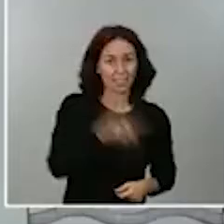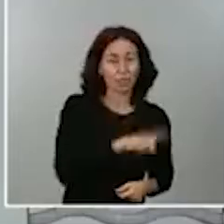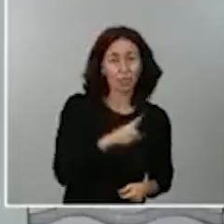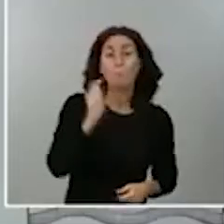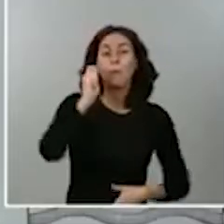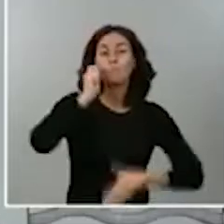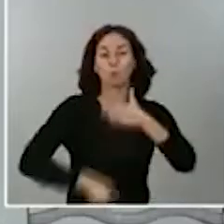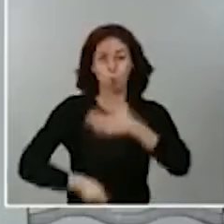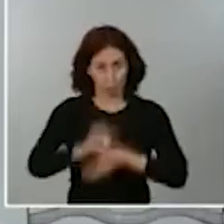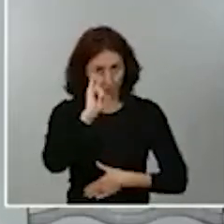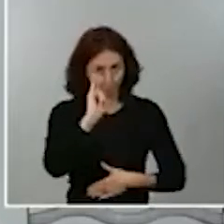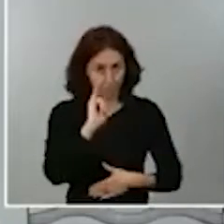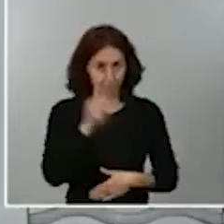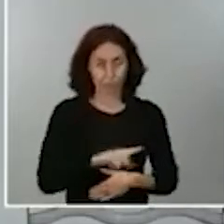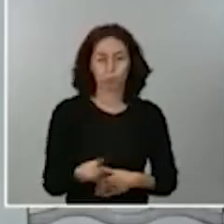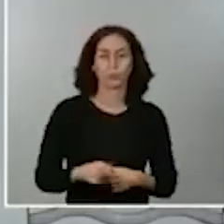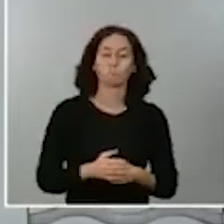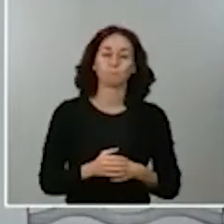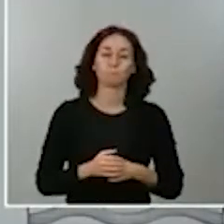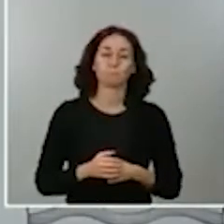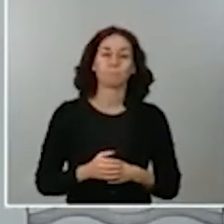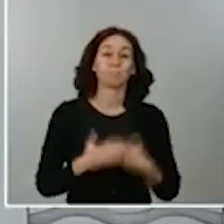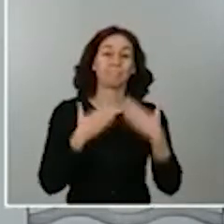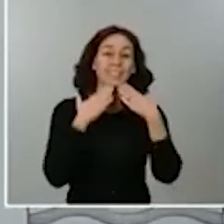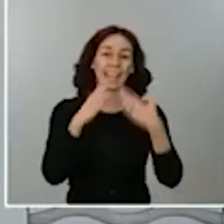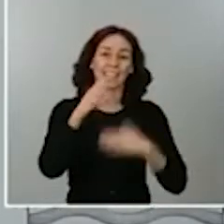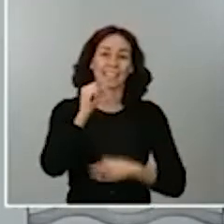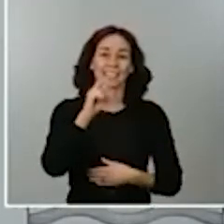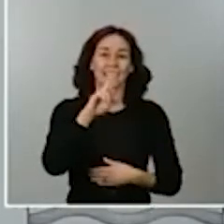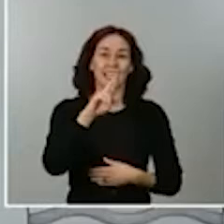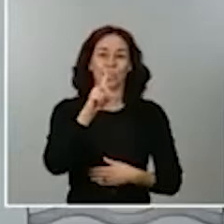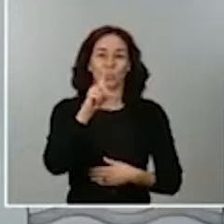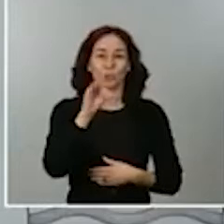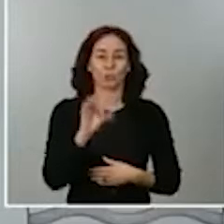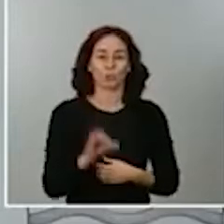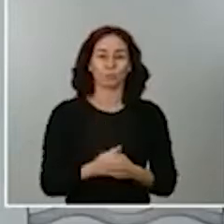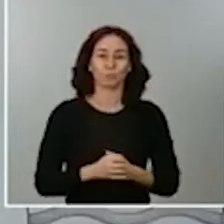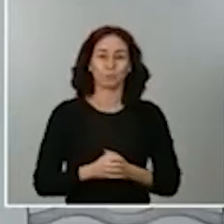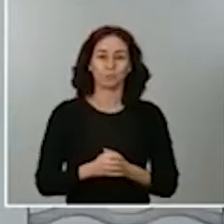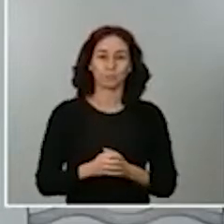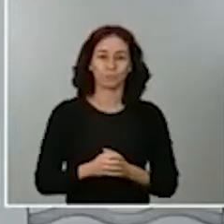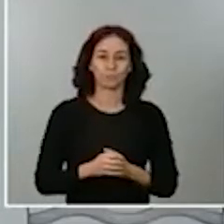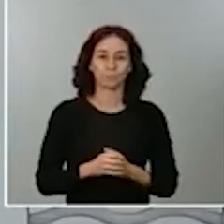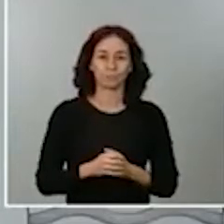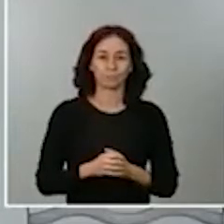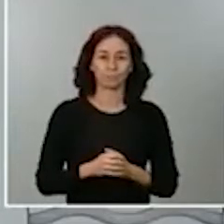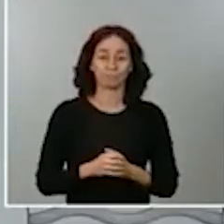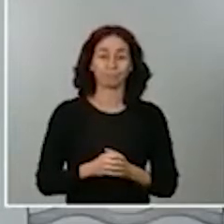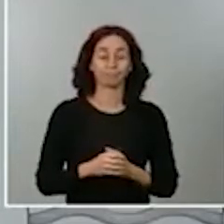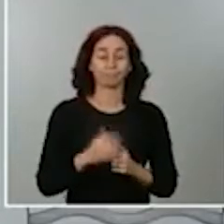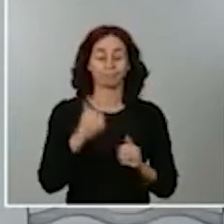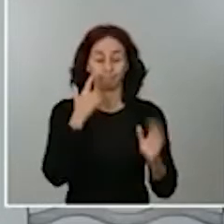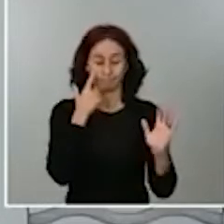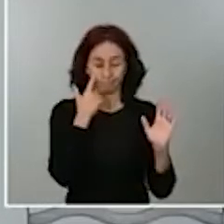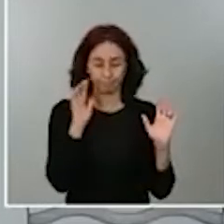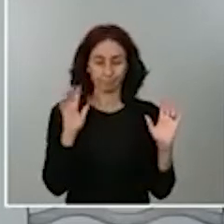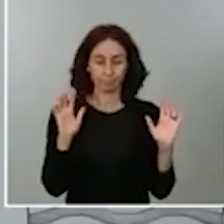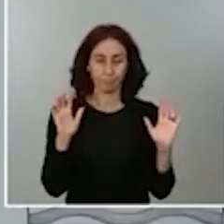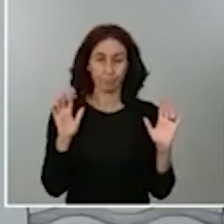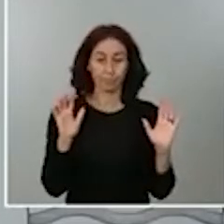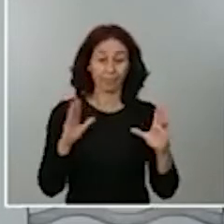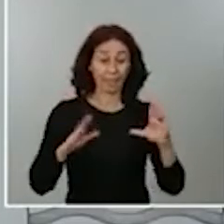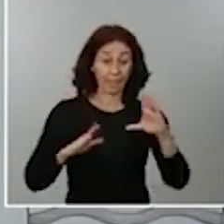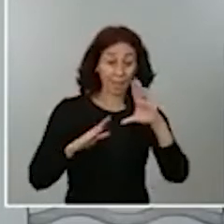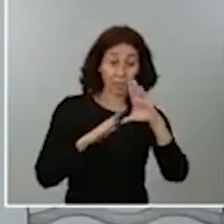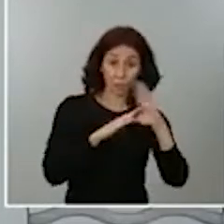Muchas gracias, Carlos Cue. Carlos, mire, la Comunidad Autónoma de Madrid